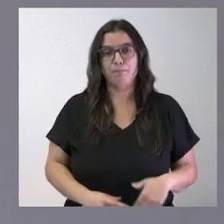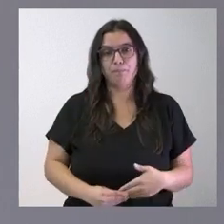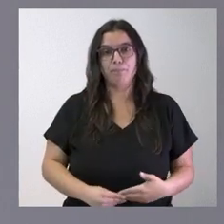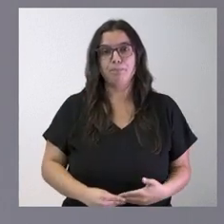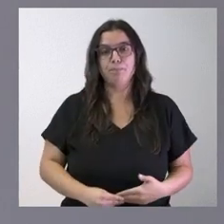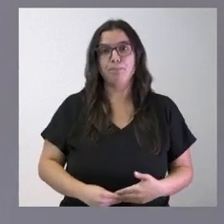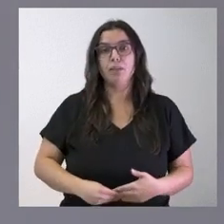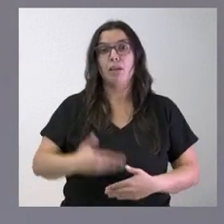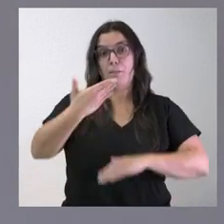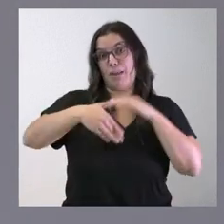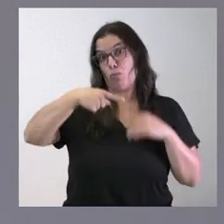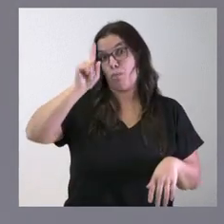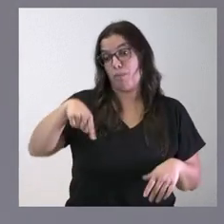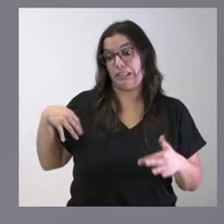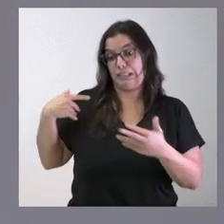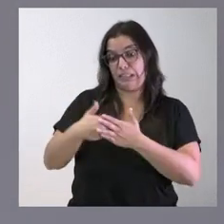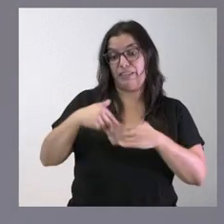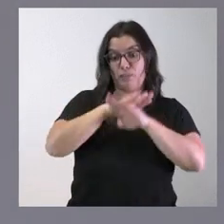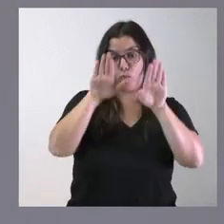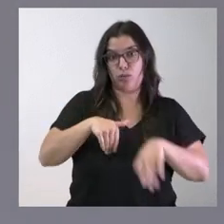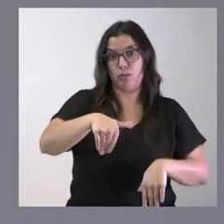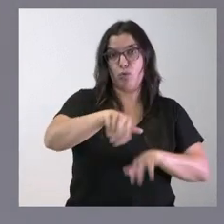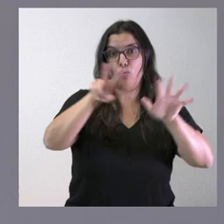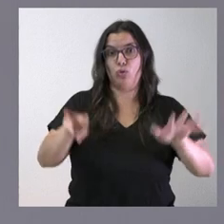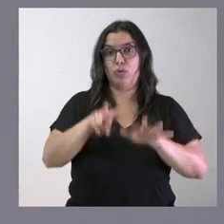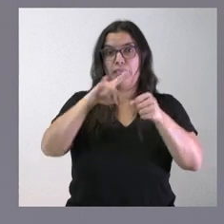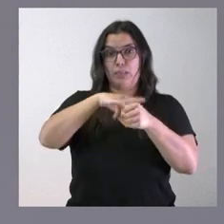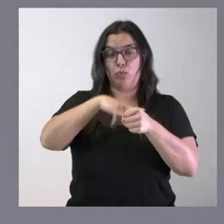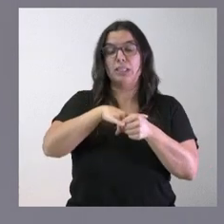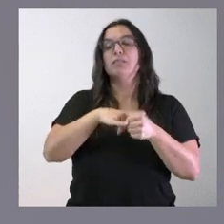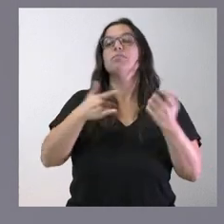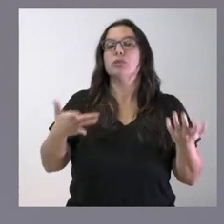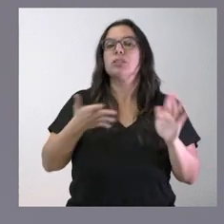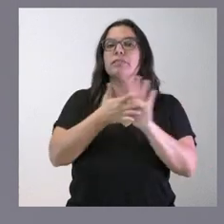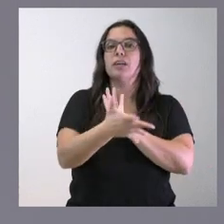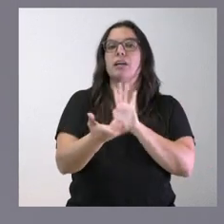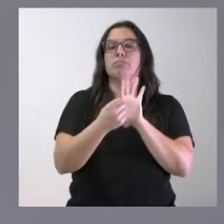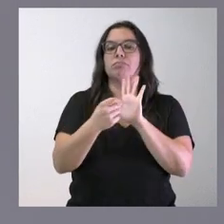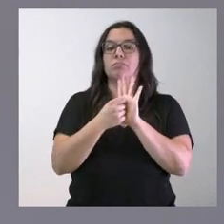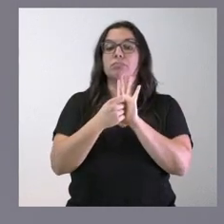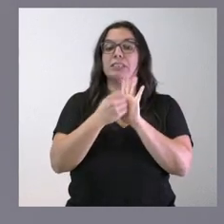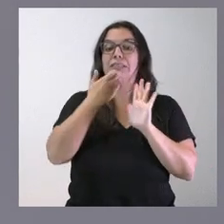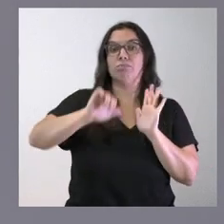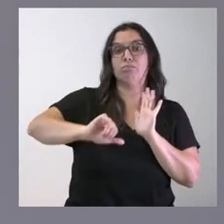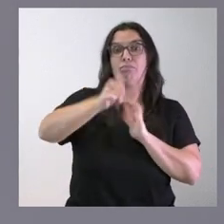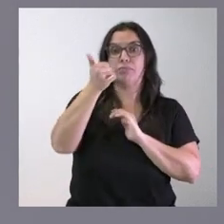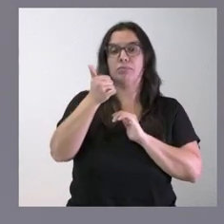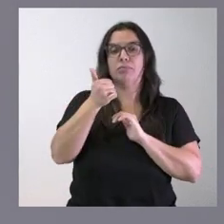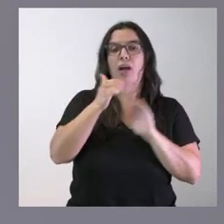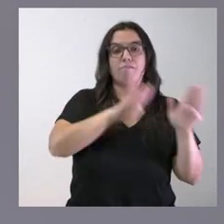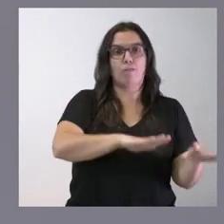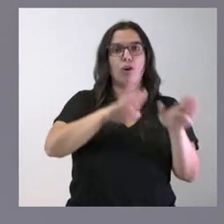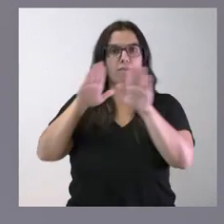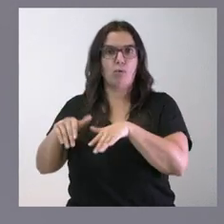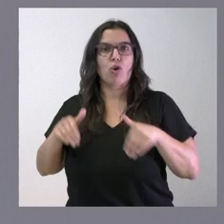fue de un mes y concluye el lunes, día 7, y se obtiene, por tanto, la calificación favorable para todas estas candidaturas,